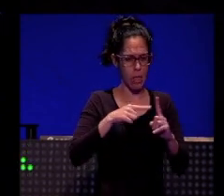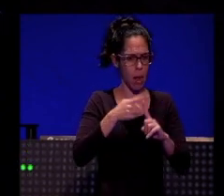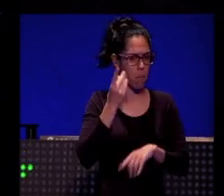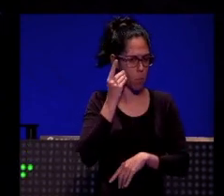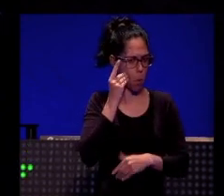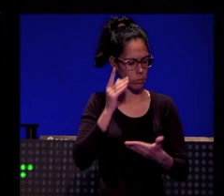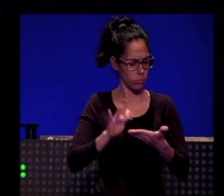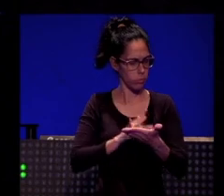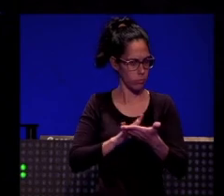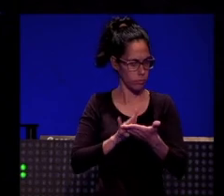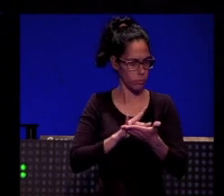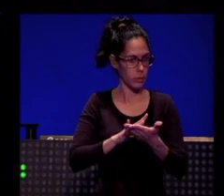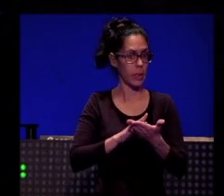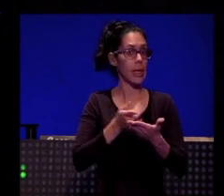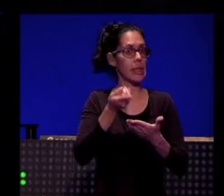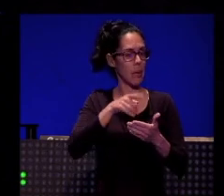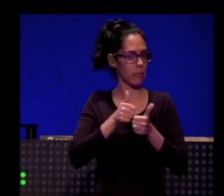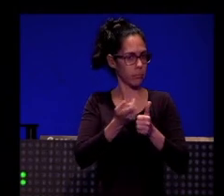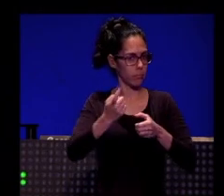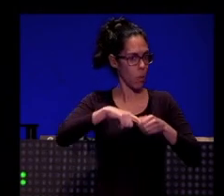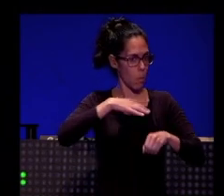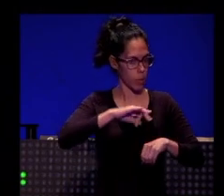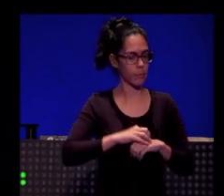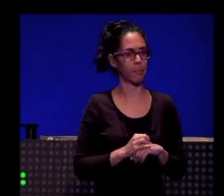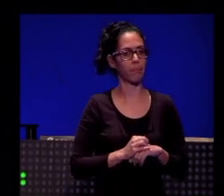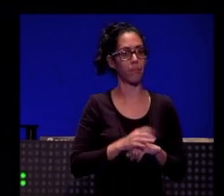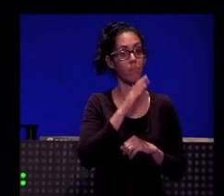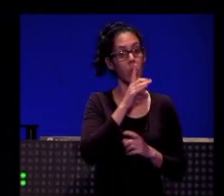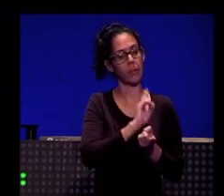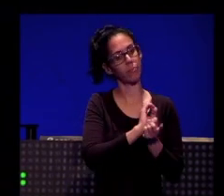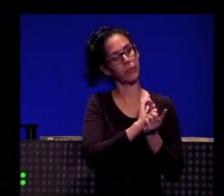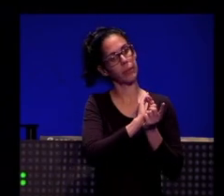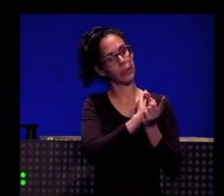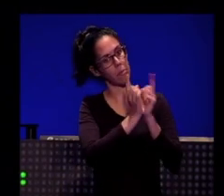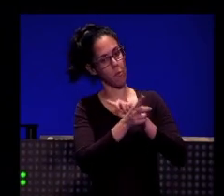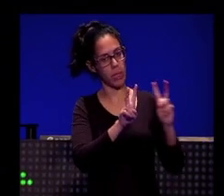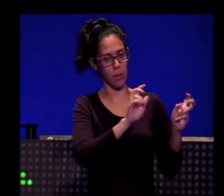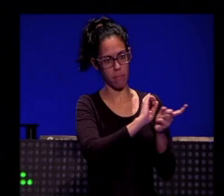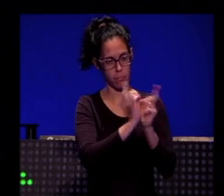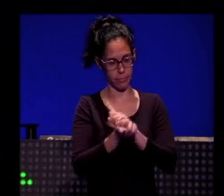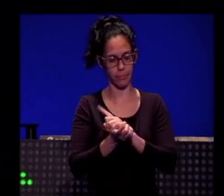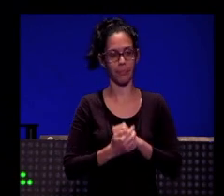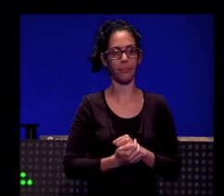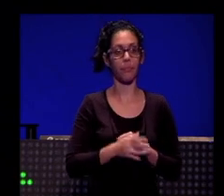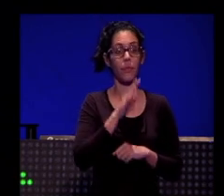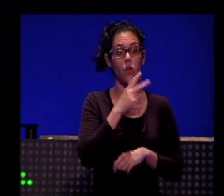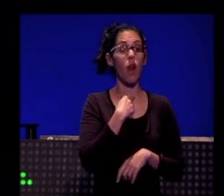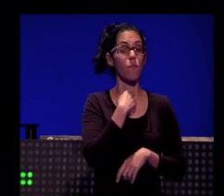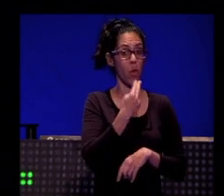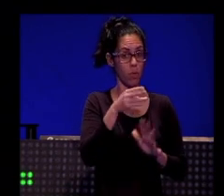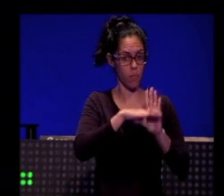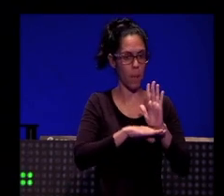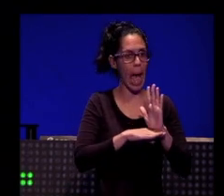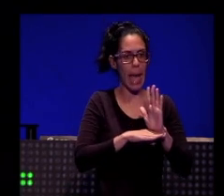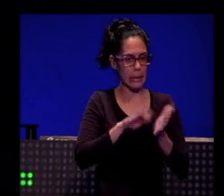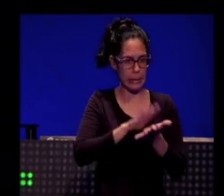Así que también os podéis seguir ahí también. Y ahora cambiamos un poco de tercio porque vengo a hablaros de la voz. No os preocupéis que no voy a